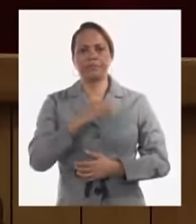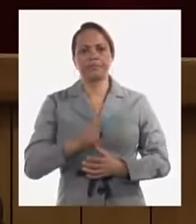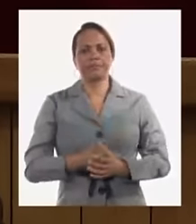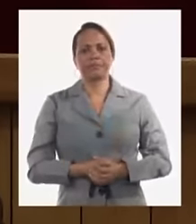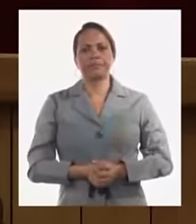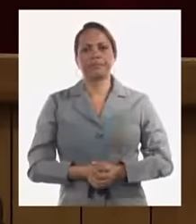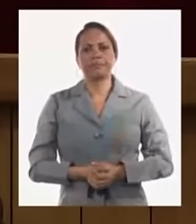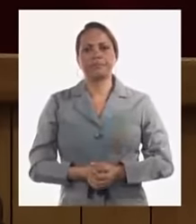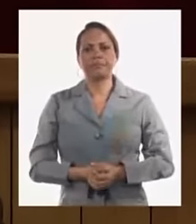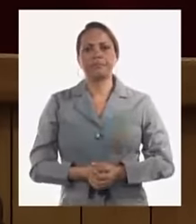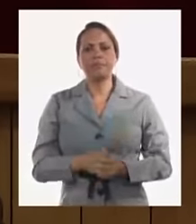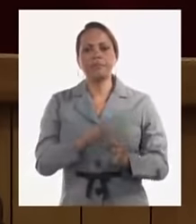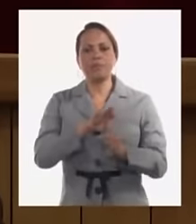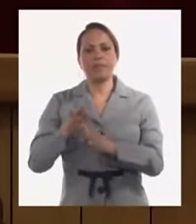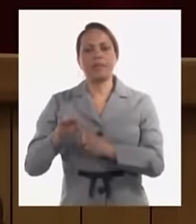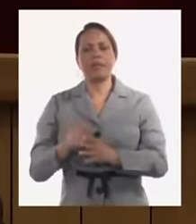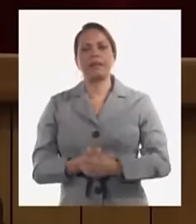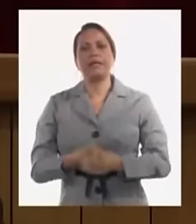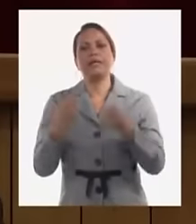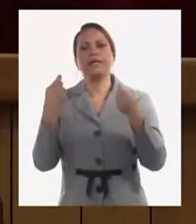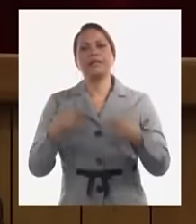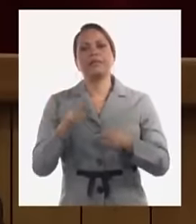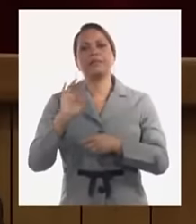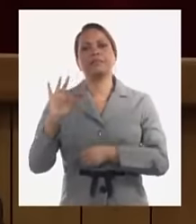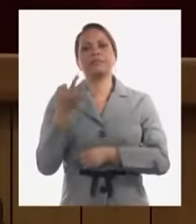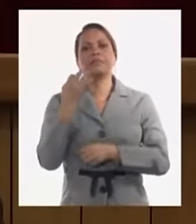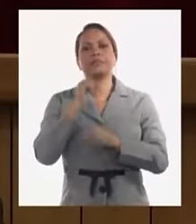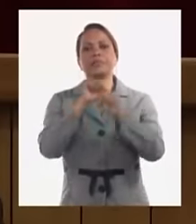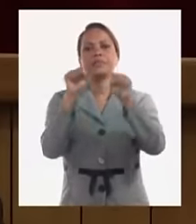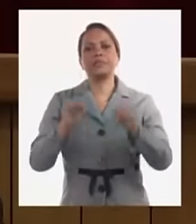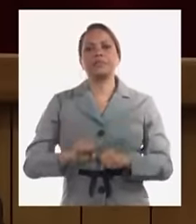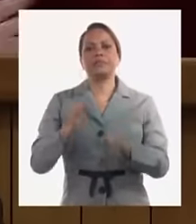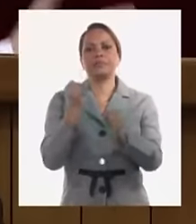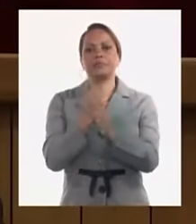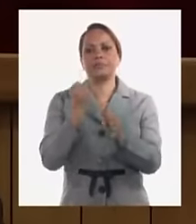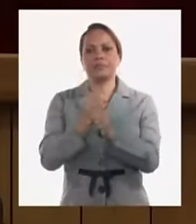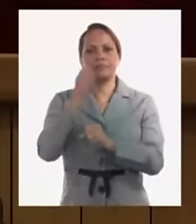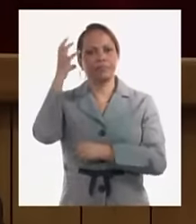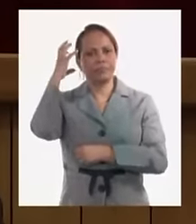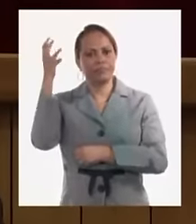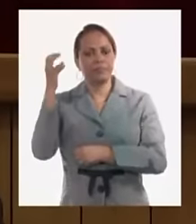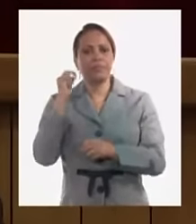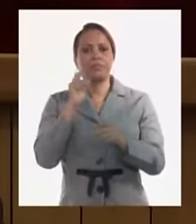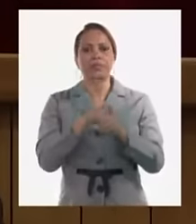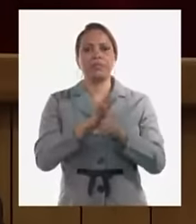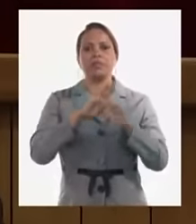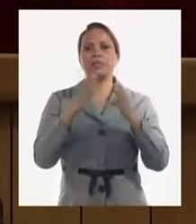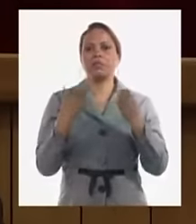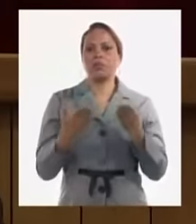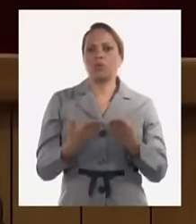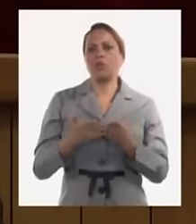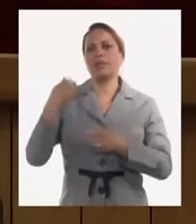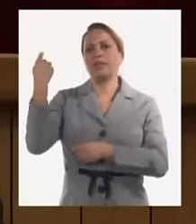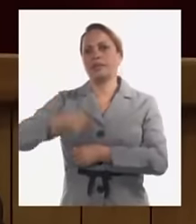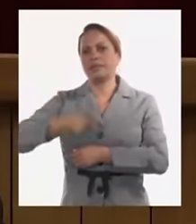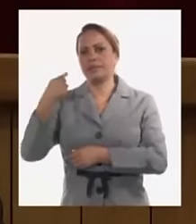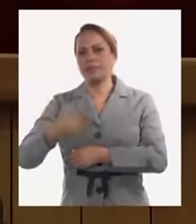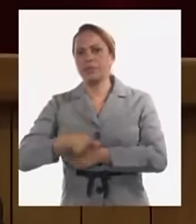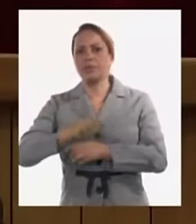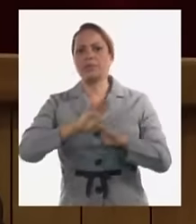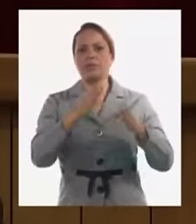tenemos que perfeccionar los sistemas de trabajo de gobierno a partir de todas estas decisiones a partir de los escenarios